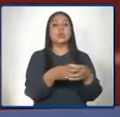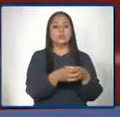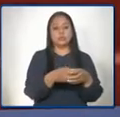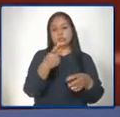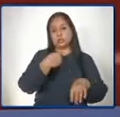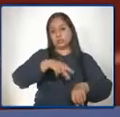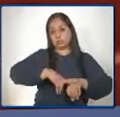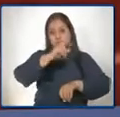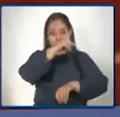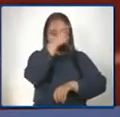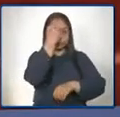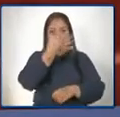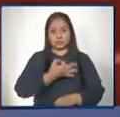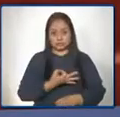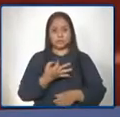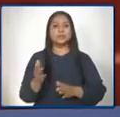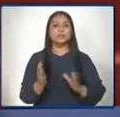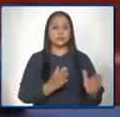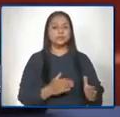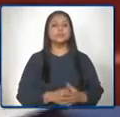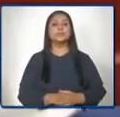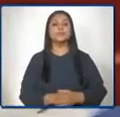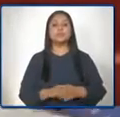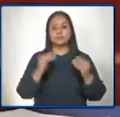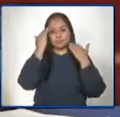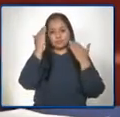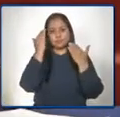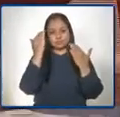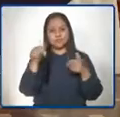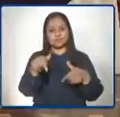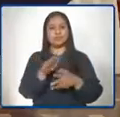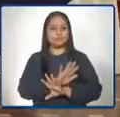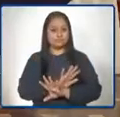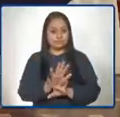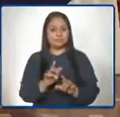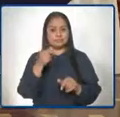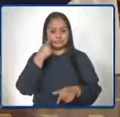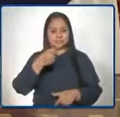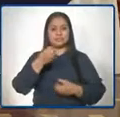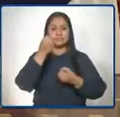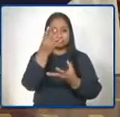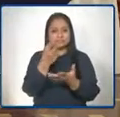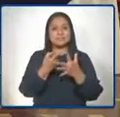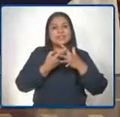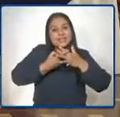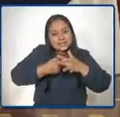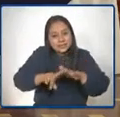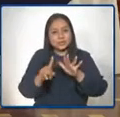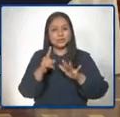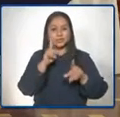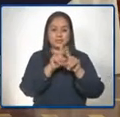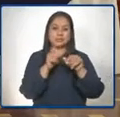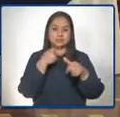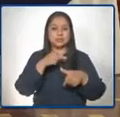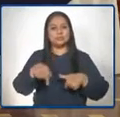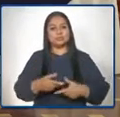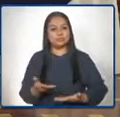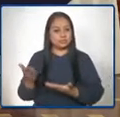Empleo Digno. Muchas gracias y es así como hago esta introducción y voy a